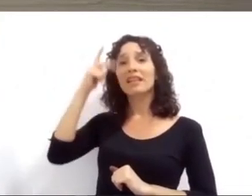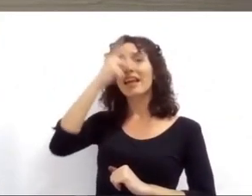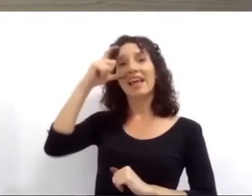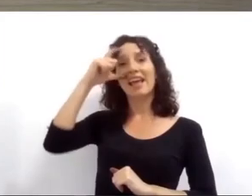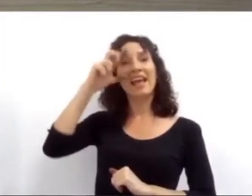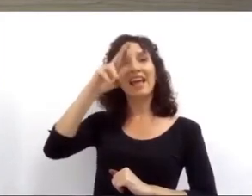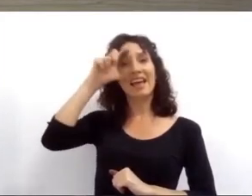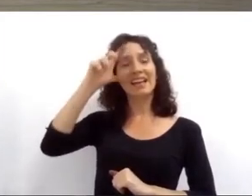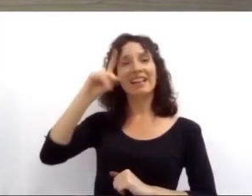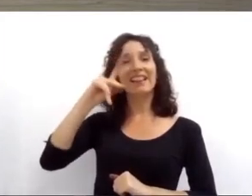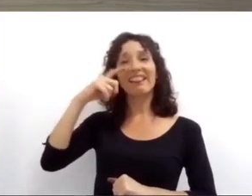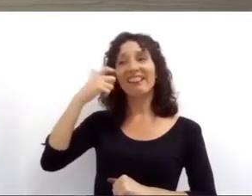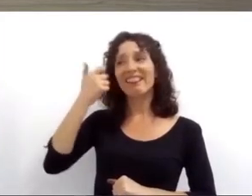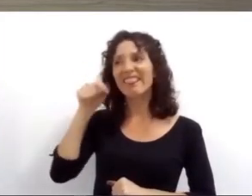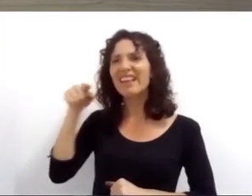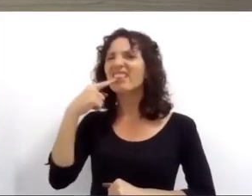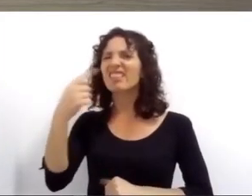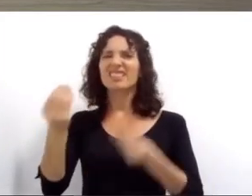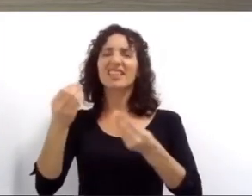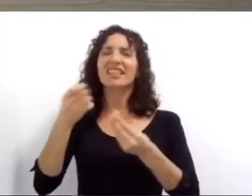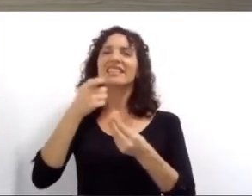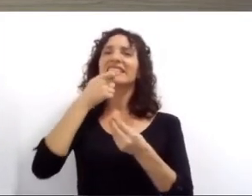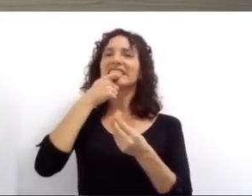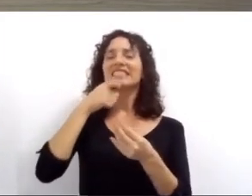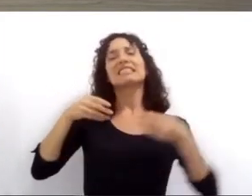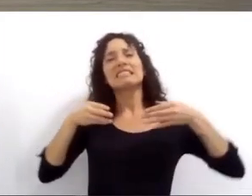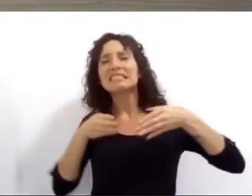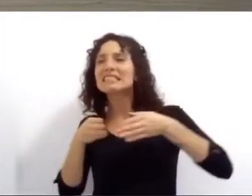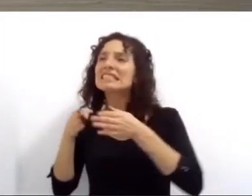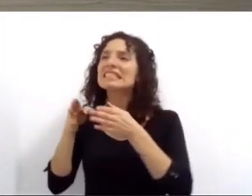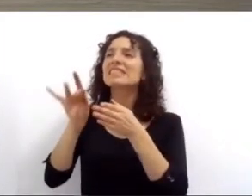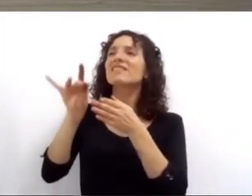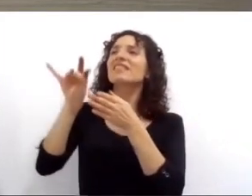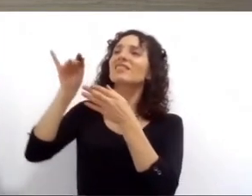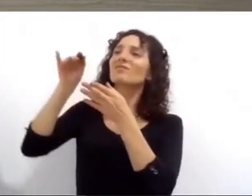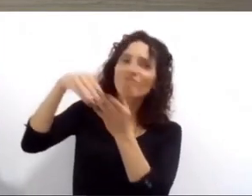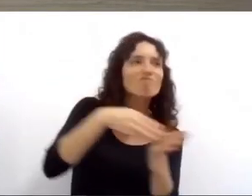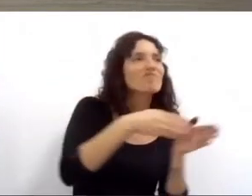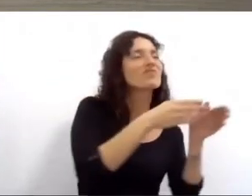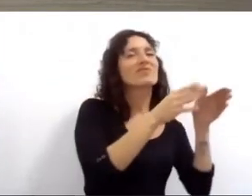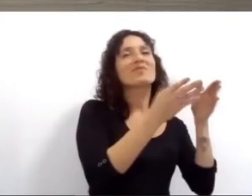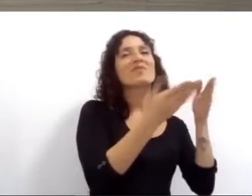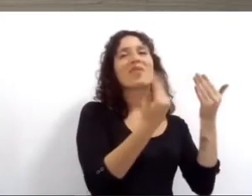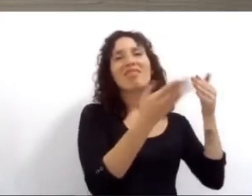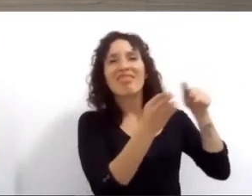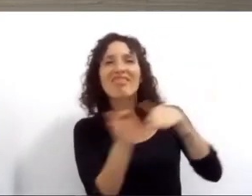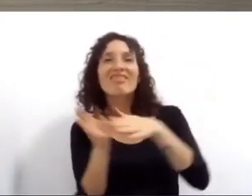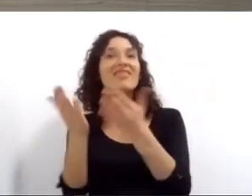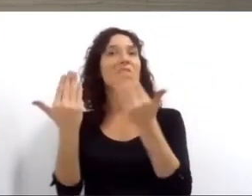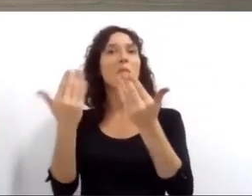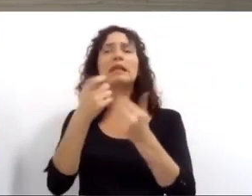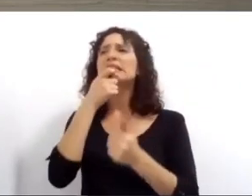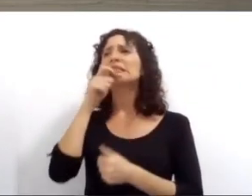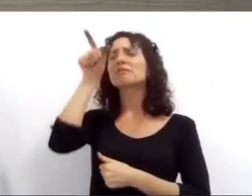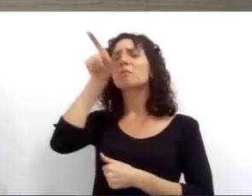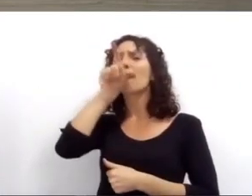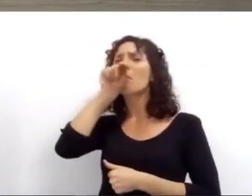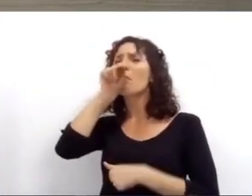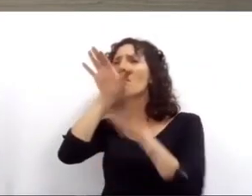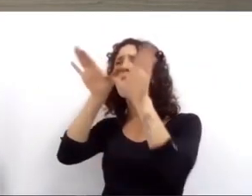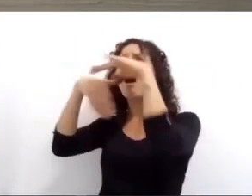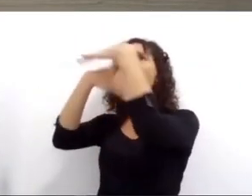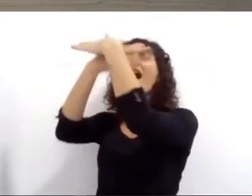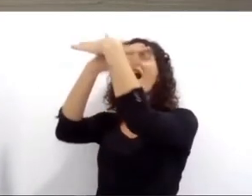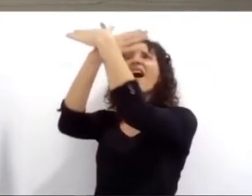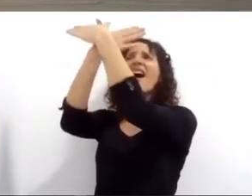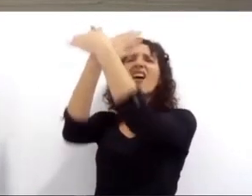nuevos caminos nos hace descansar las penas que si nos encontramos una paloma herida seguro al rato